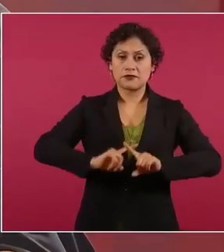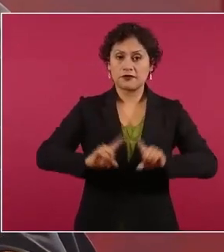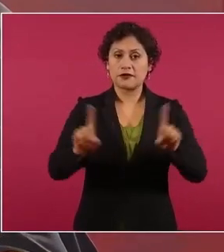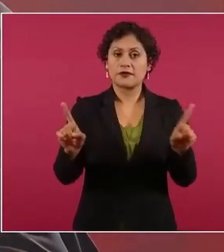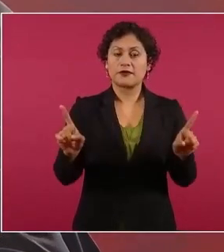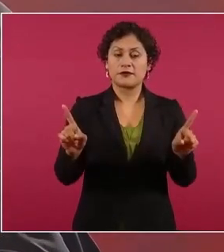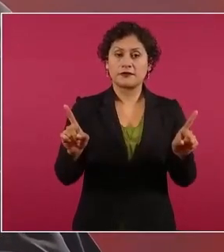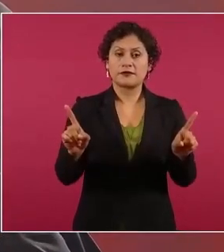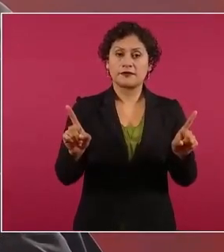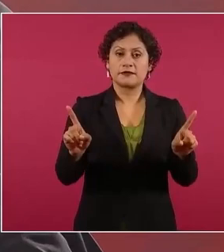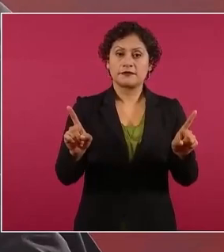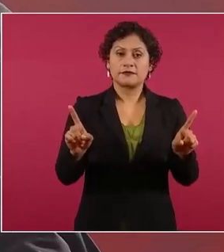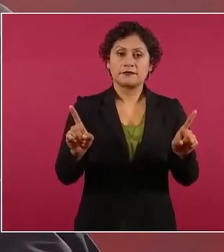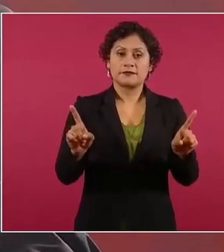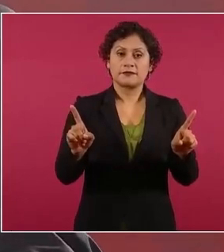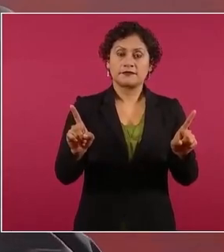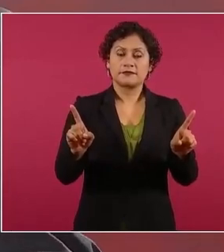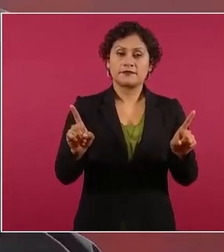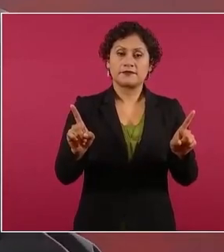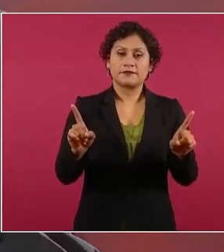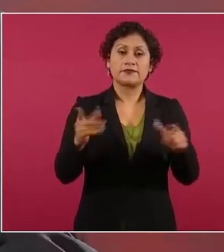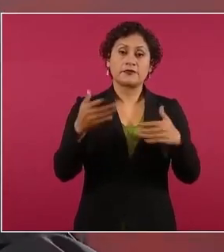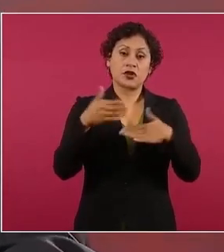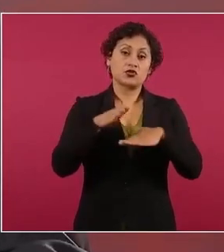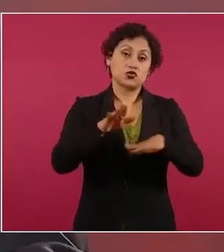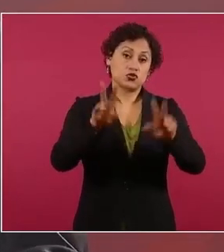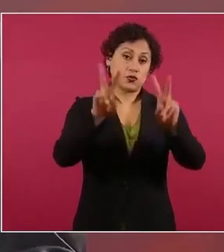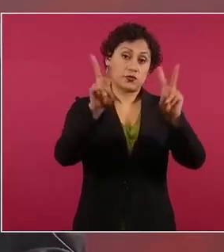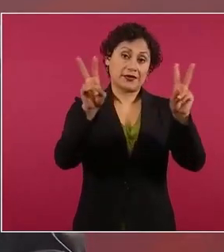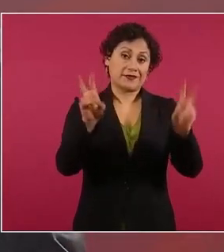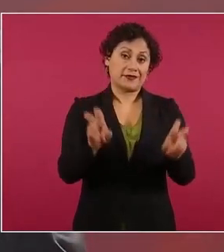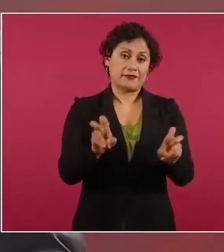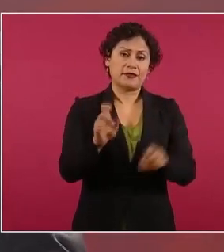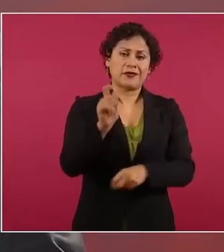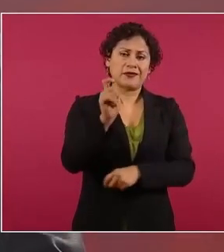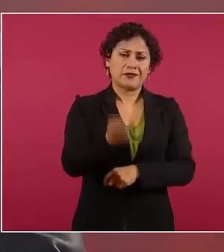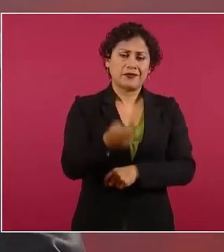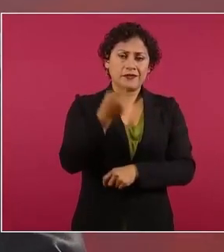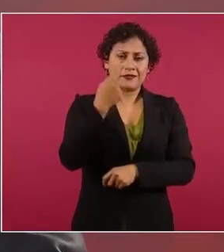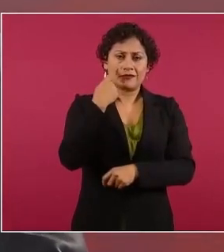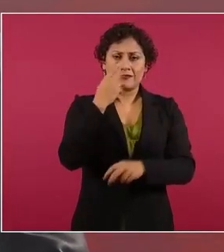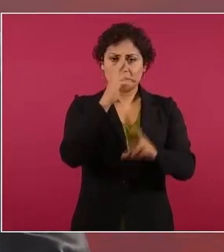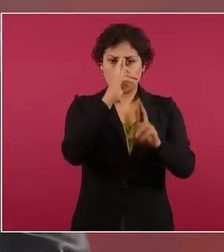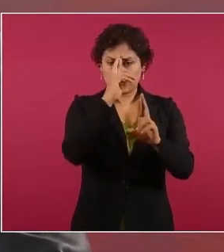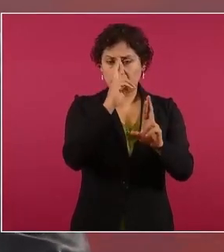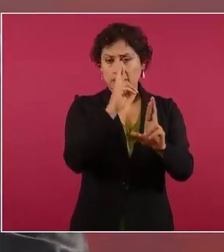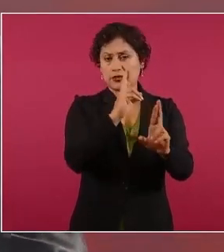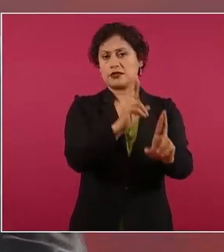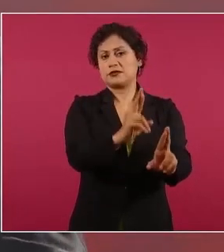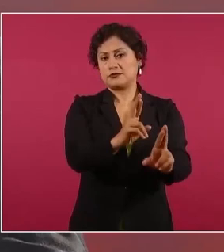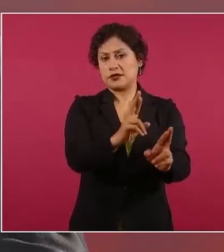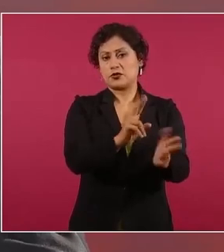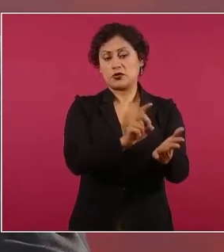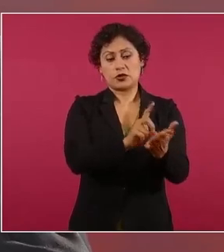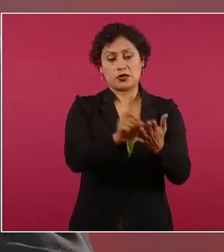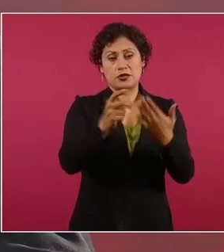acerca de el respeto absoluto a los derechos humanos